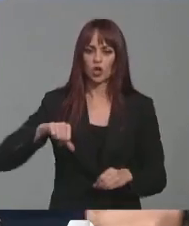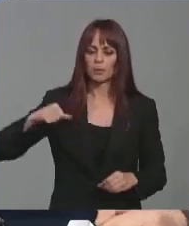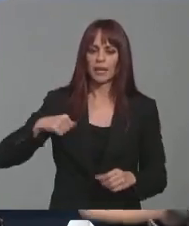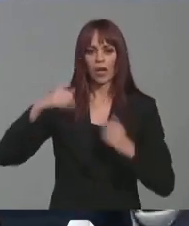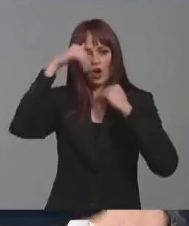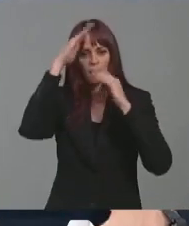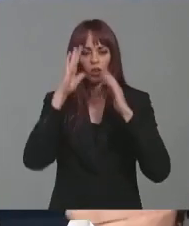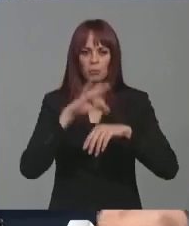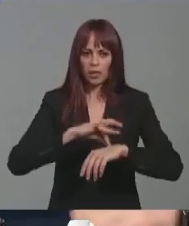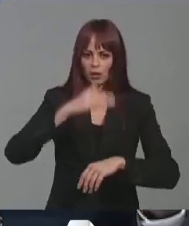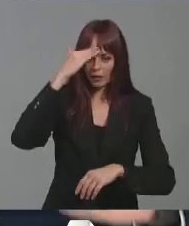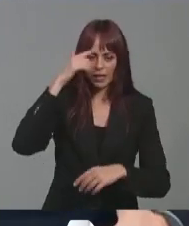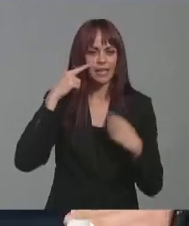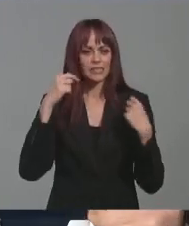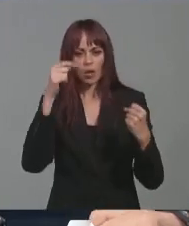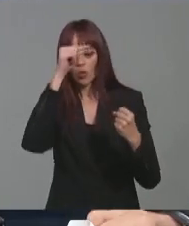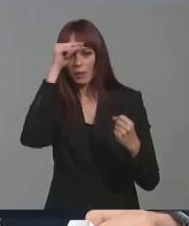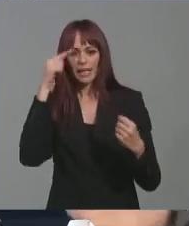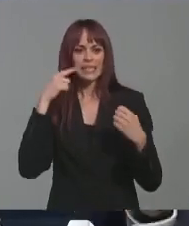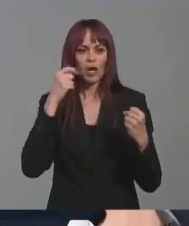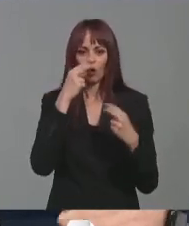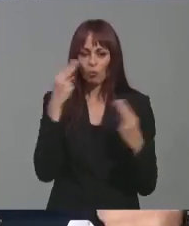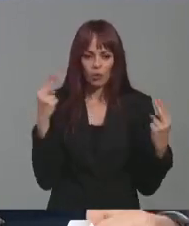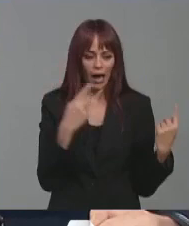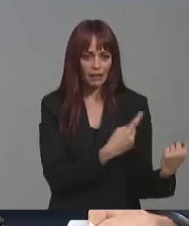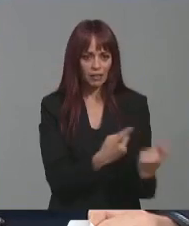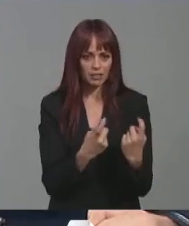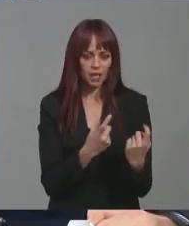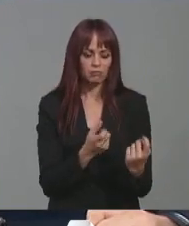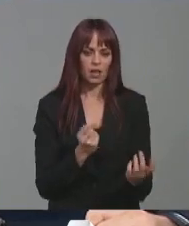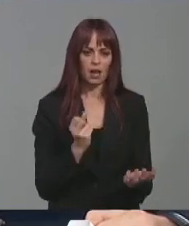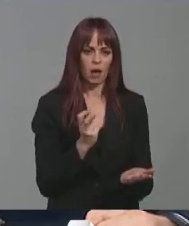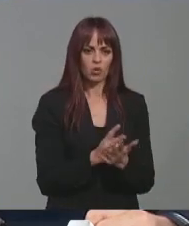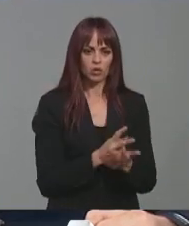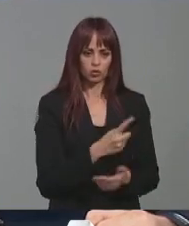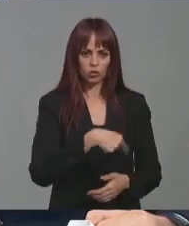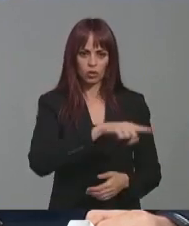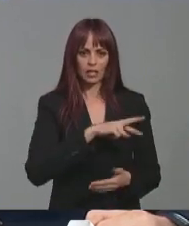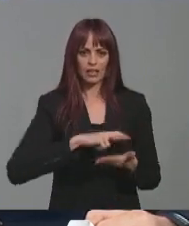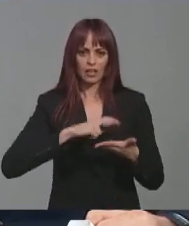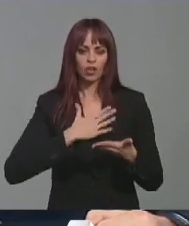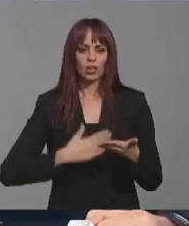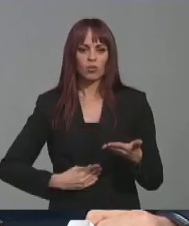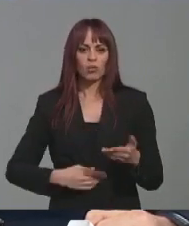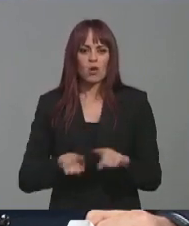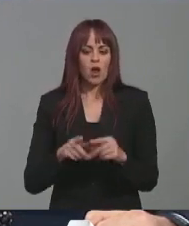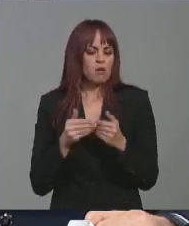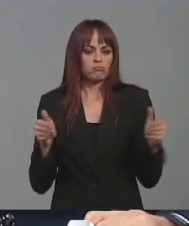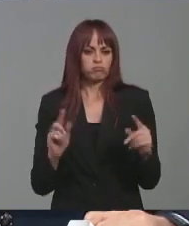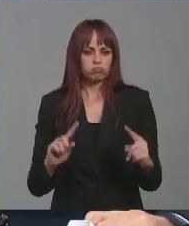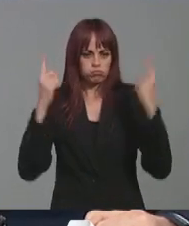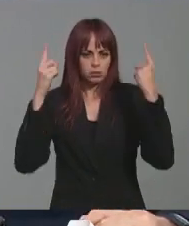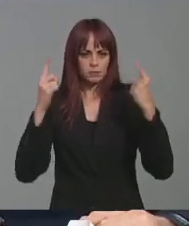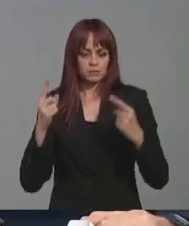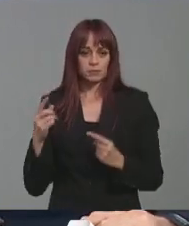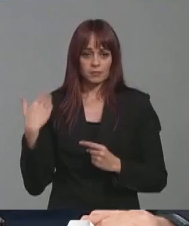de atención primaria, de su salud mental, de su salud pública, apostaremos siempre por que la región de Murcia sea puntera y esté a la cabeza y se ha